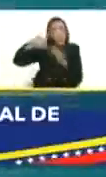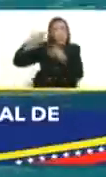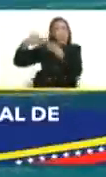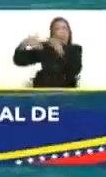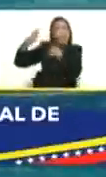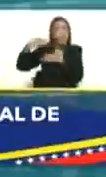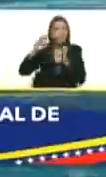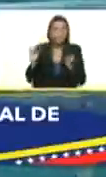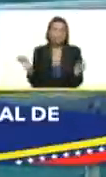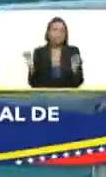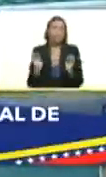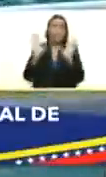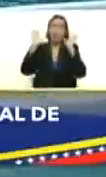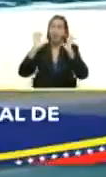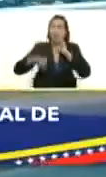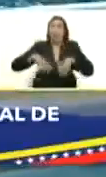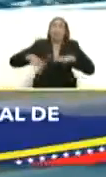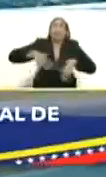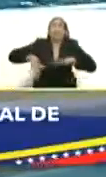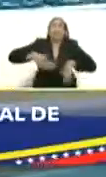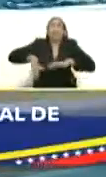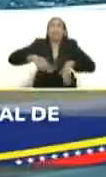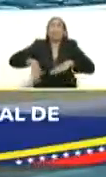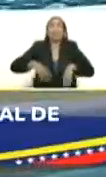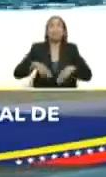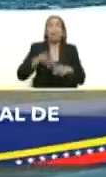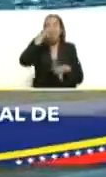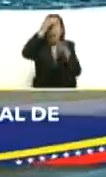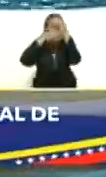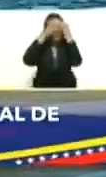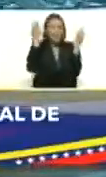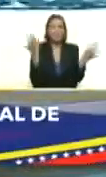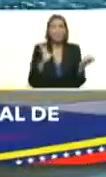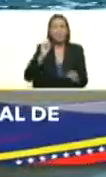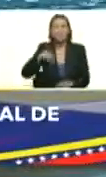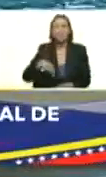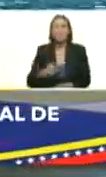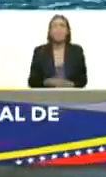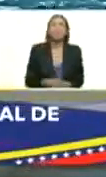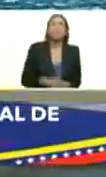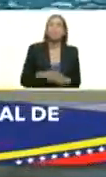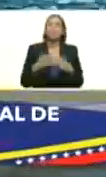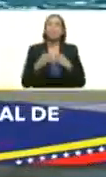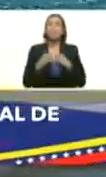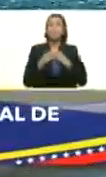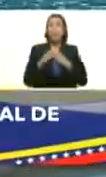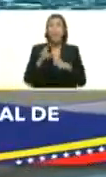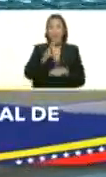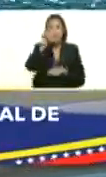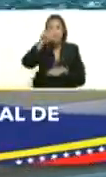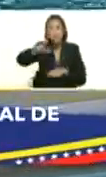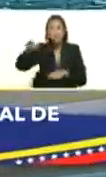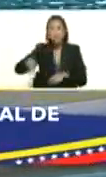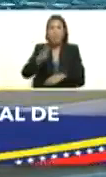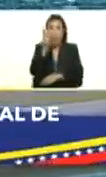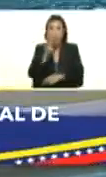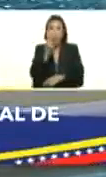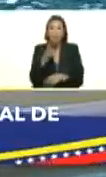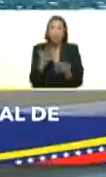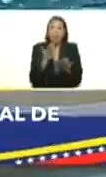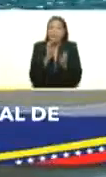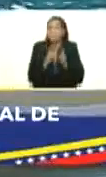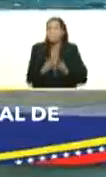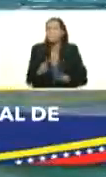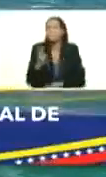Cachito nos lanzaba en esta piscina gigante y presidente realmente los usuarios de estas piscinas valoran